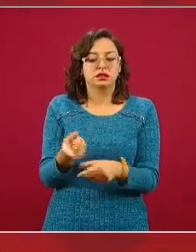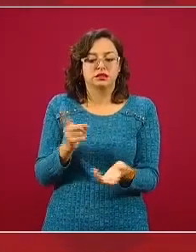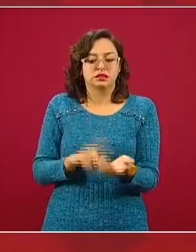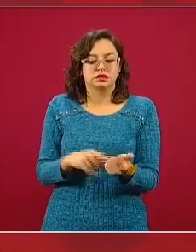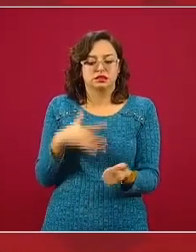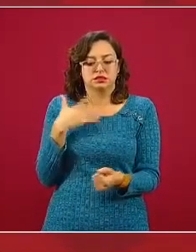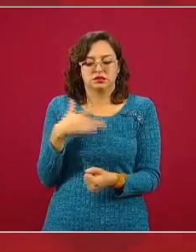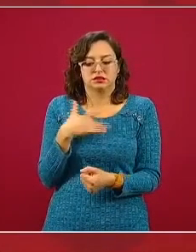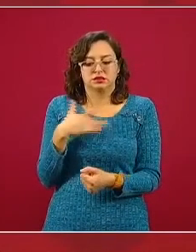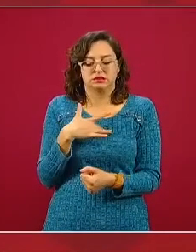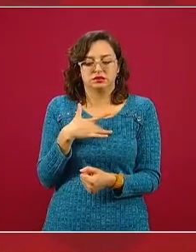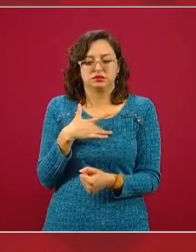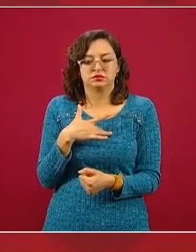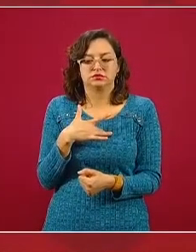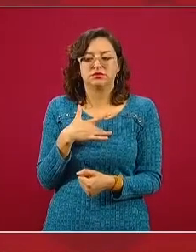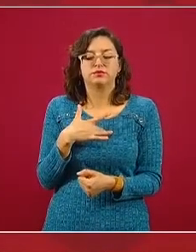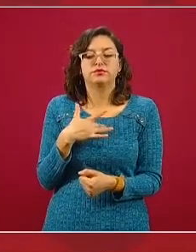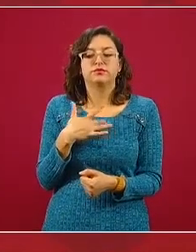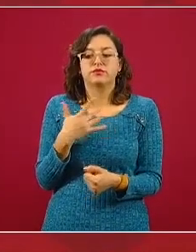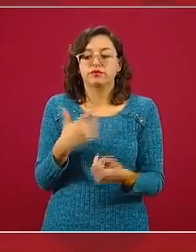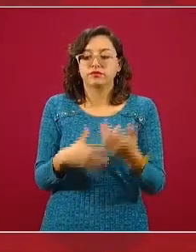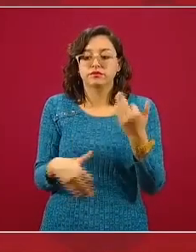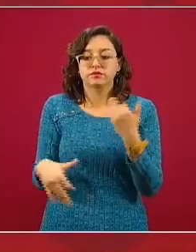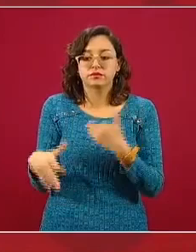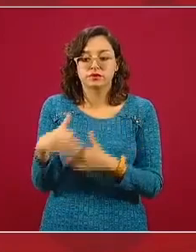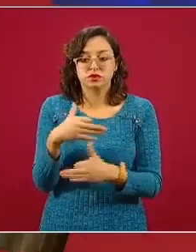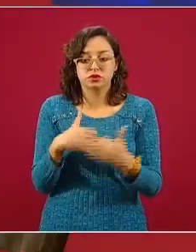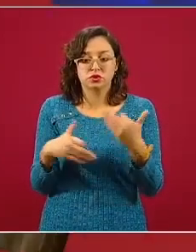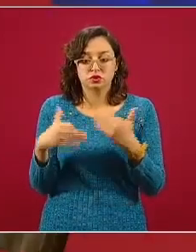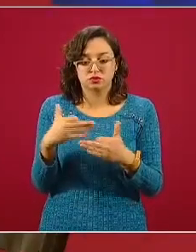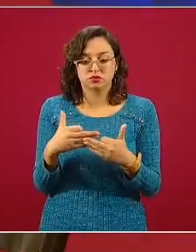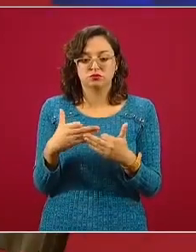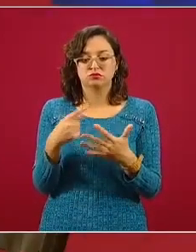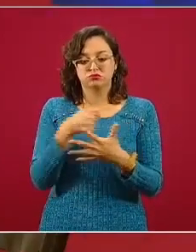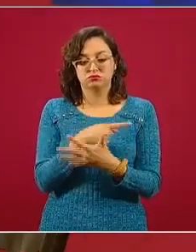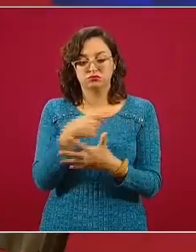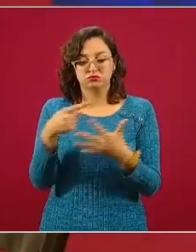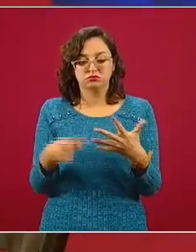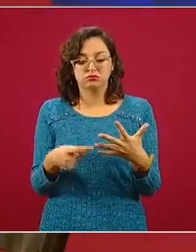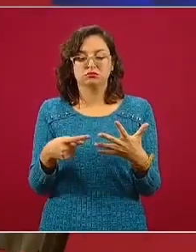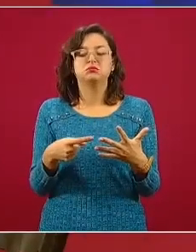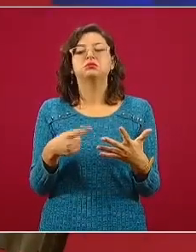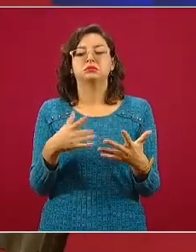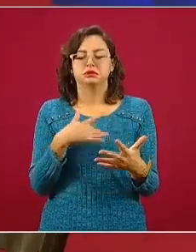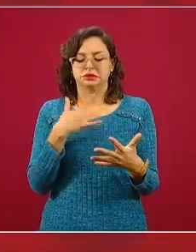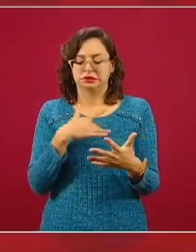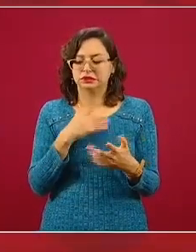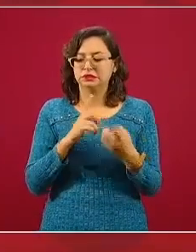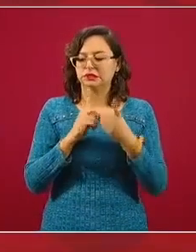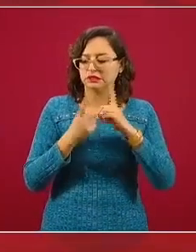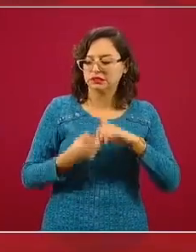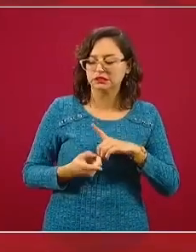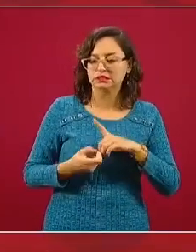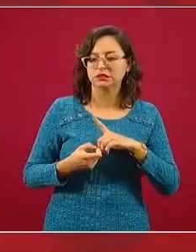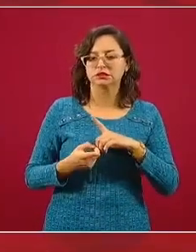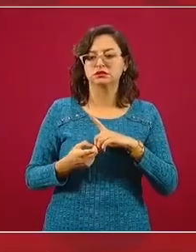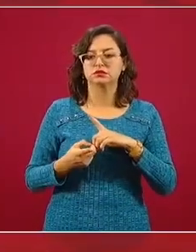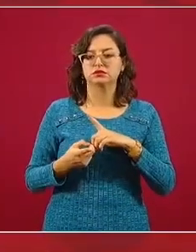anímico, todas las que son consideradas formalmente como síndromes de depresión o síndromes